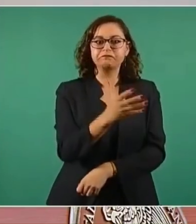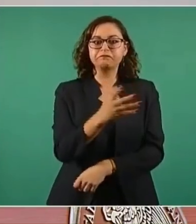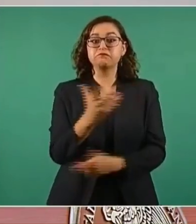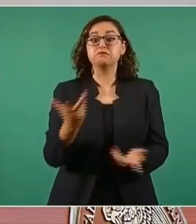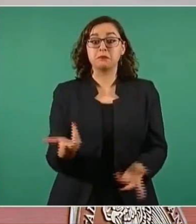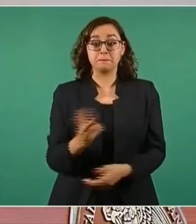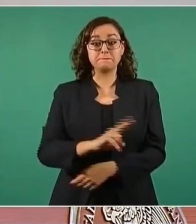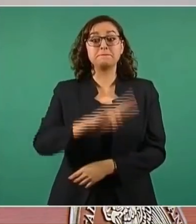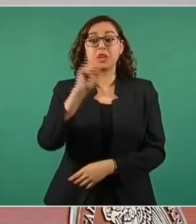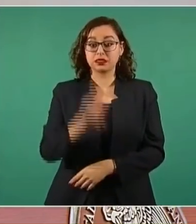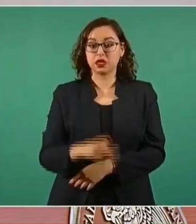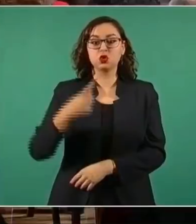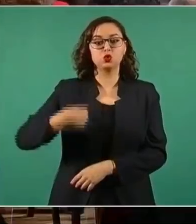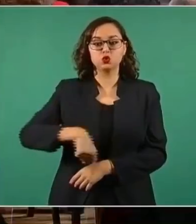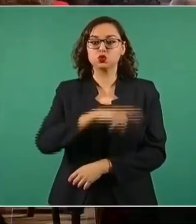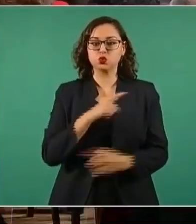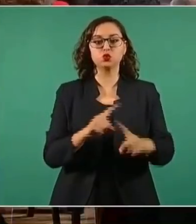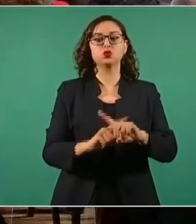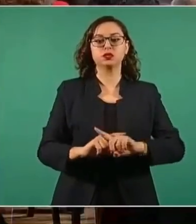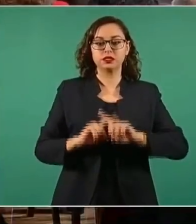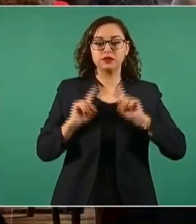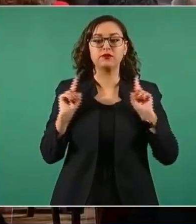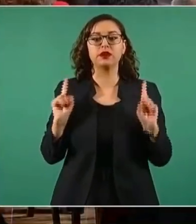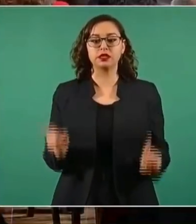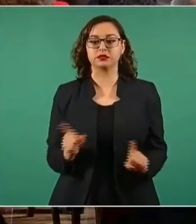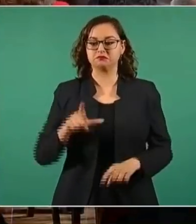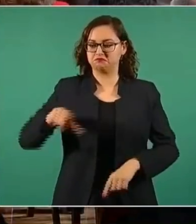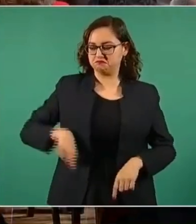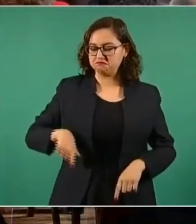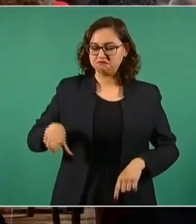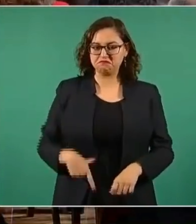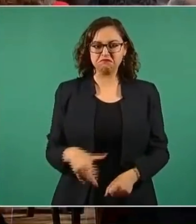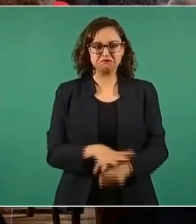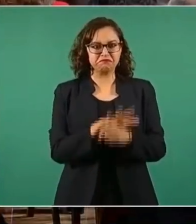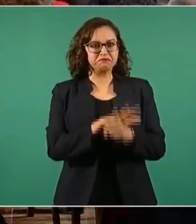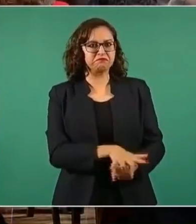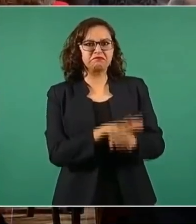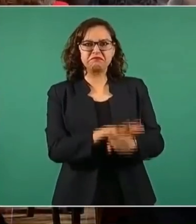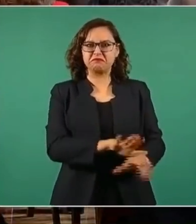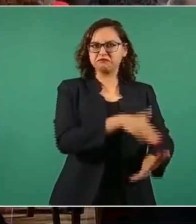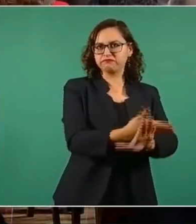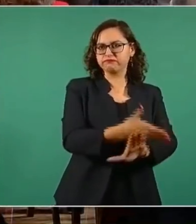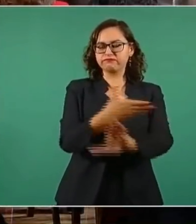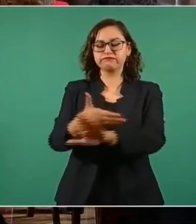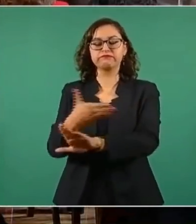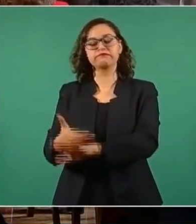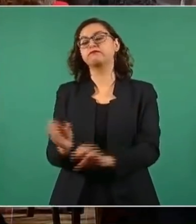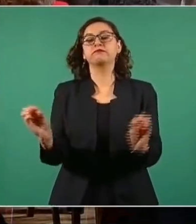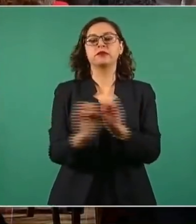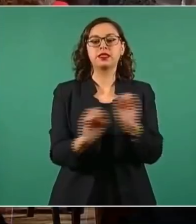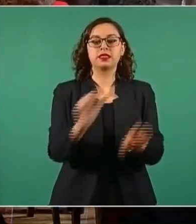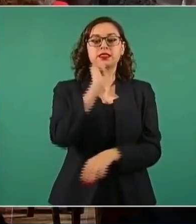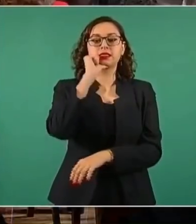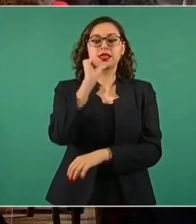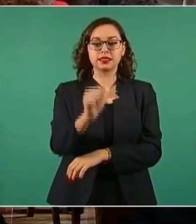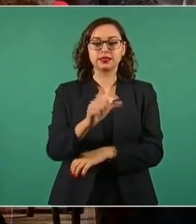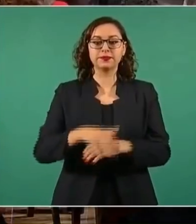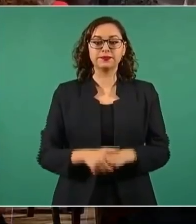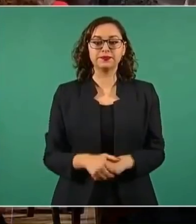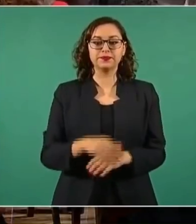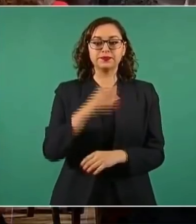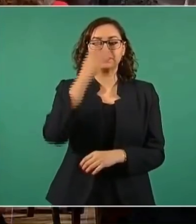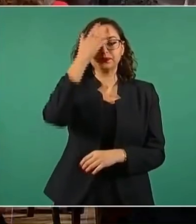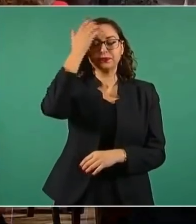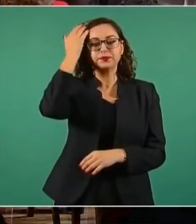en nuestro gobierno. Eso debe de quedar de manifiesto. Se permitió la entrada a